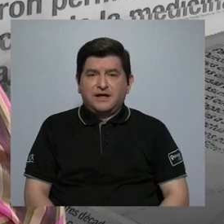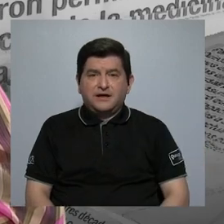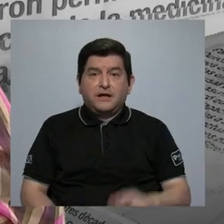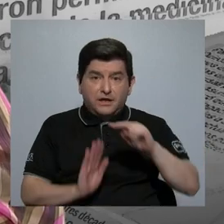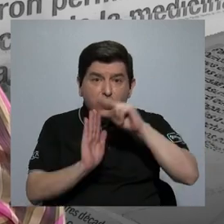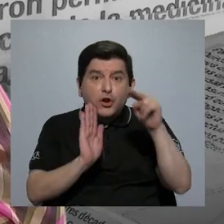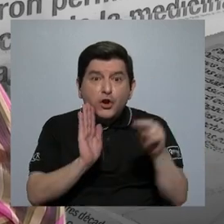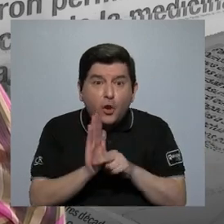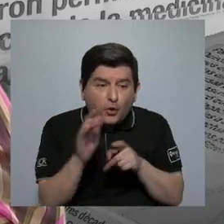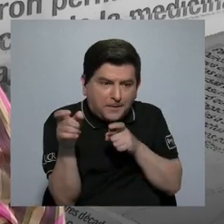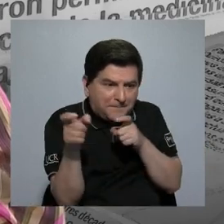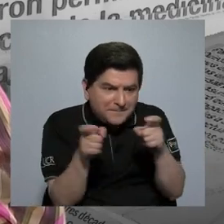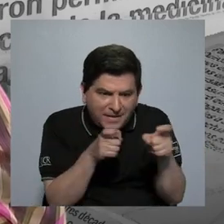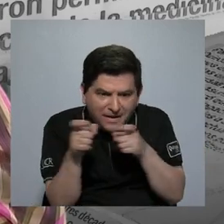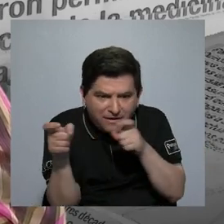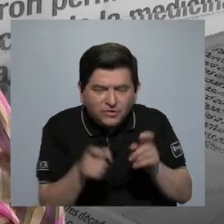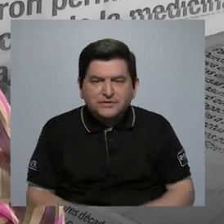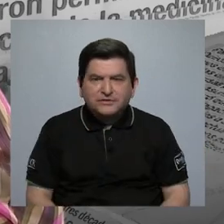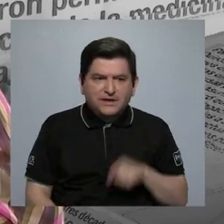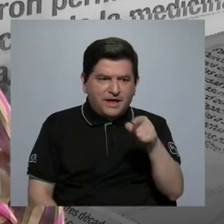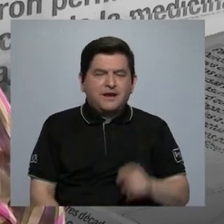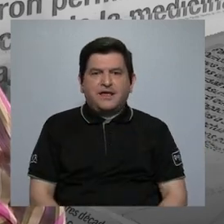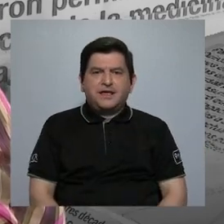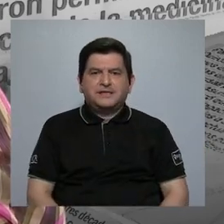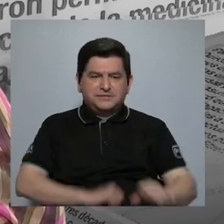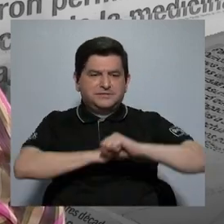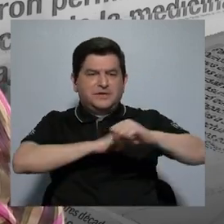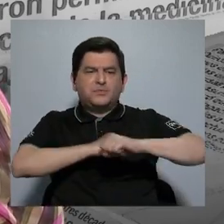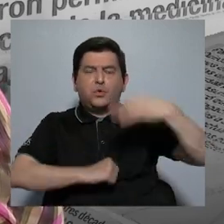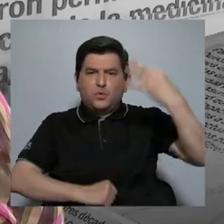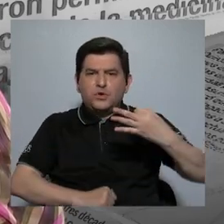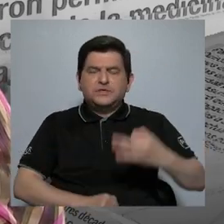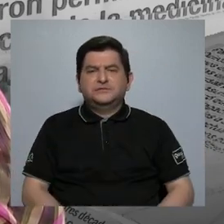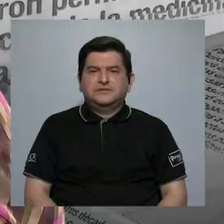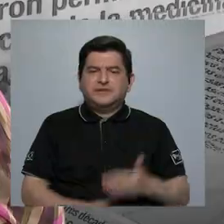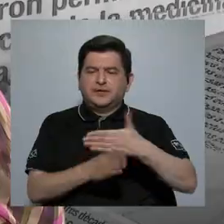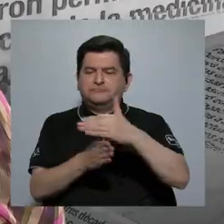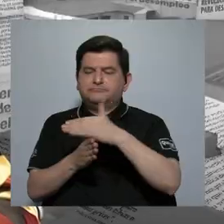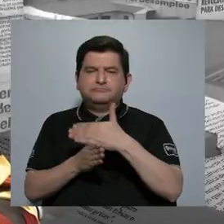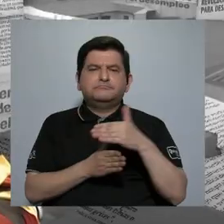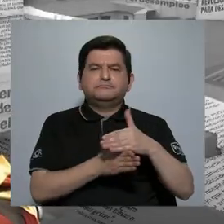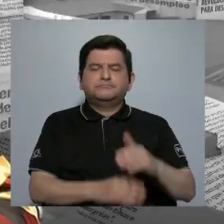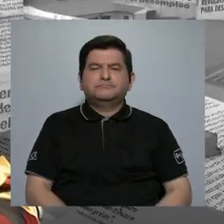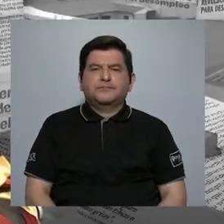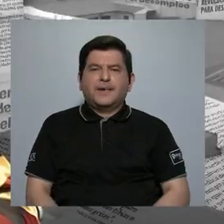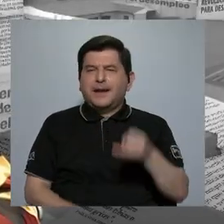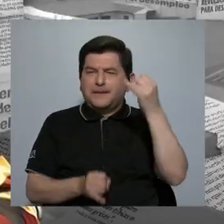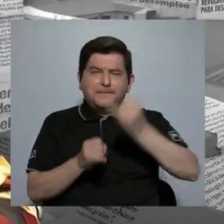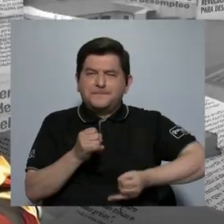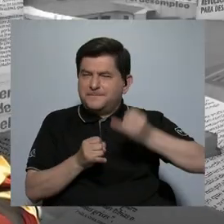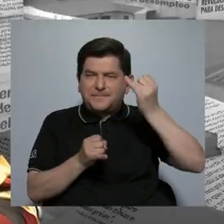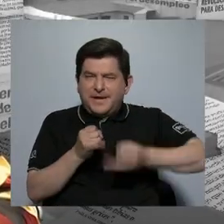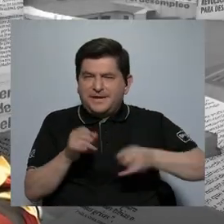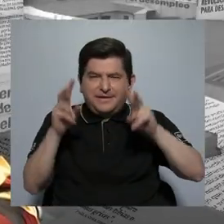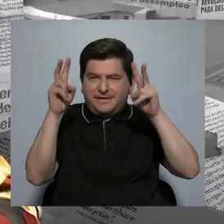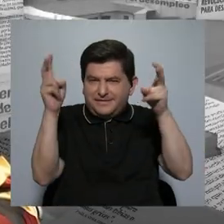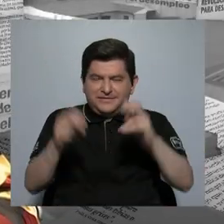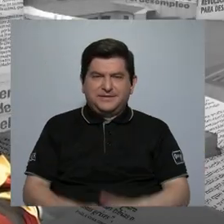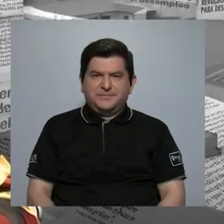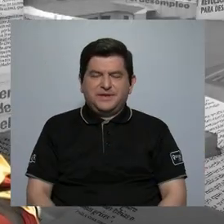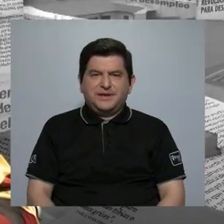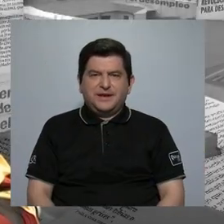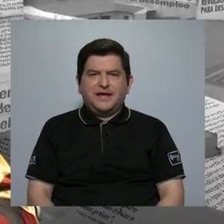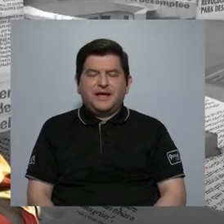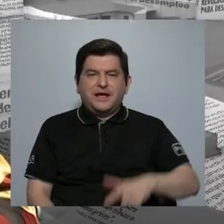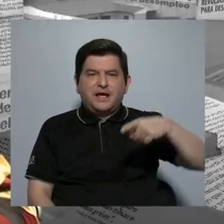una normativa que regule la asignación de la pauta oficial. Para cerrar este tema,